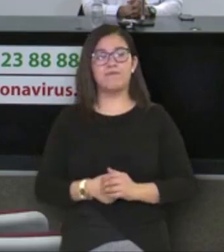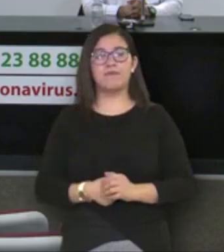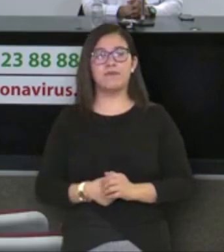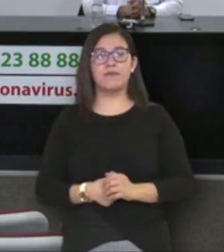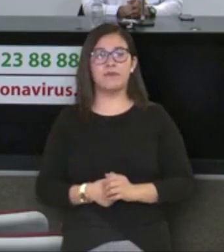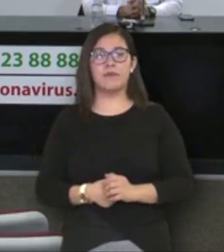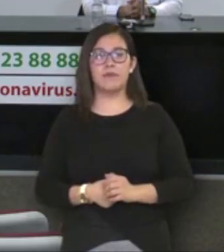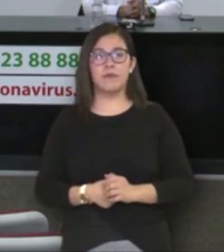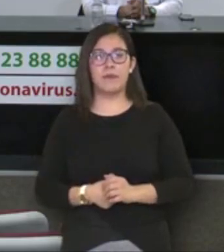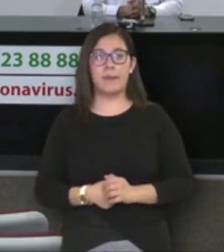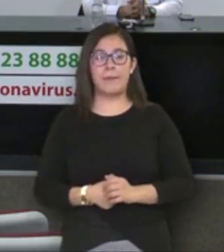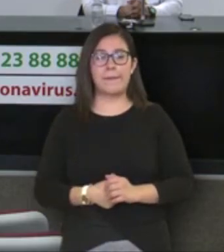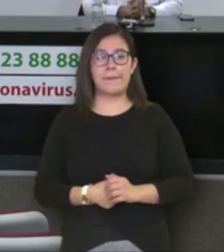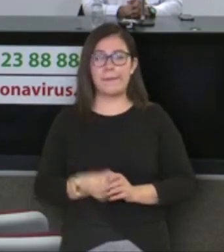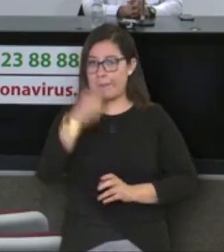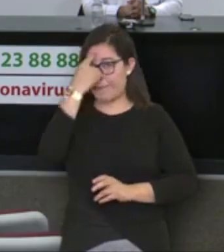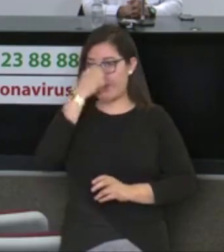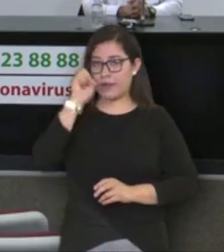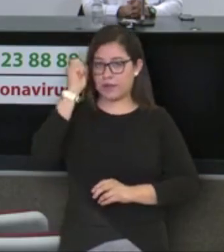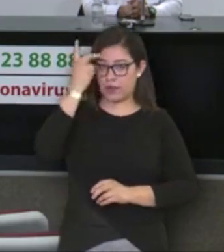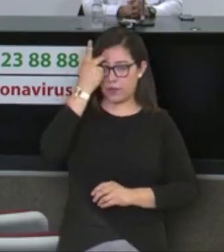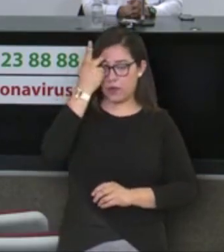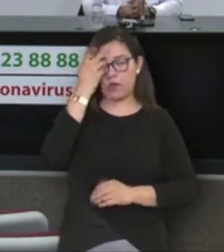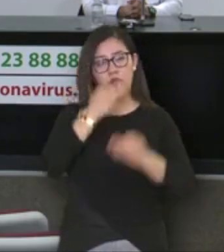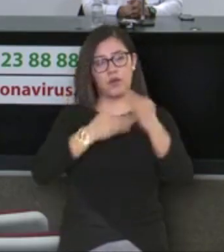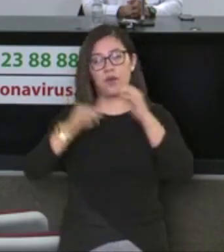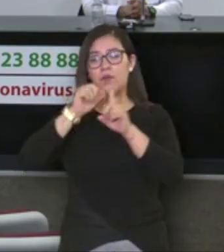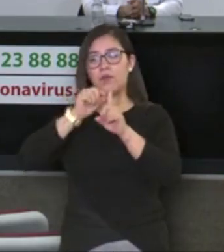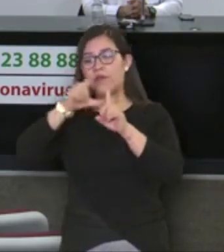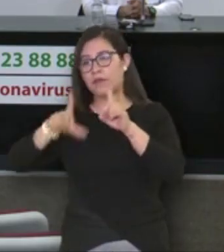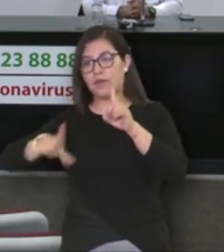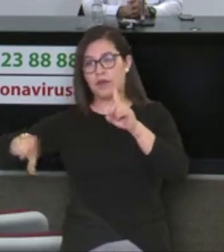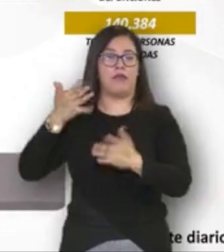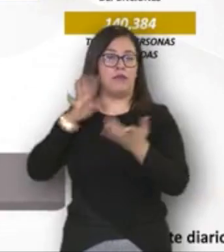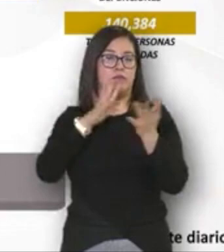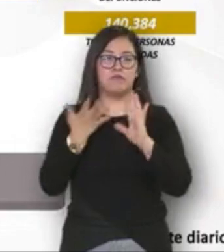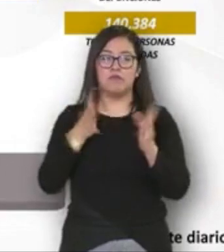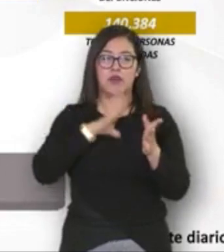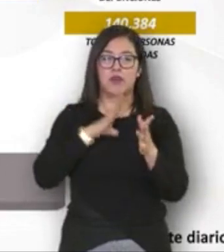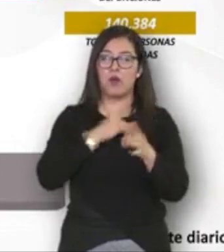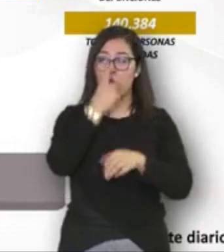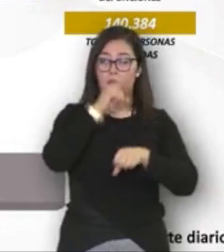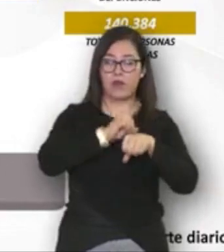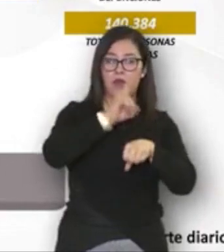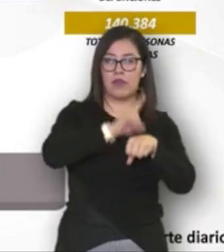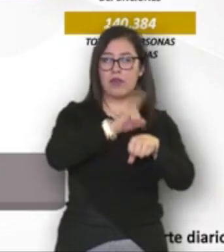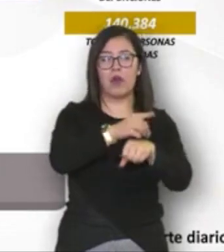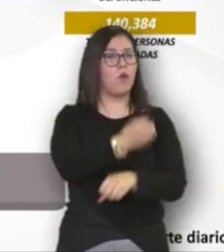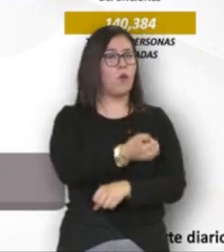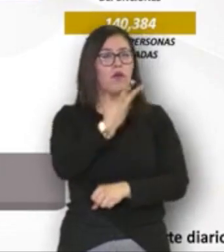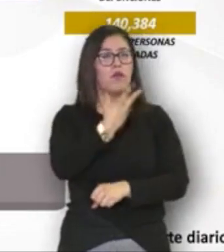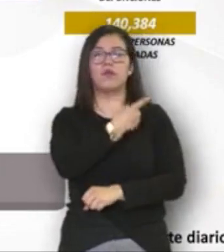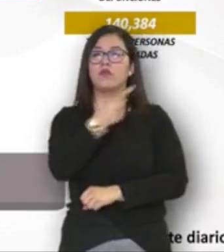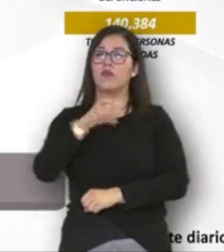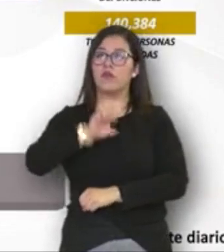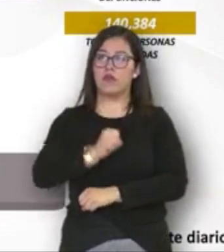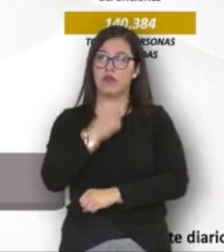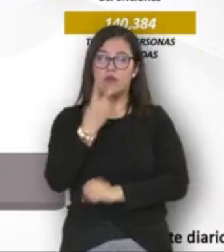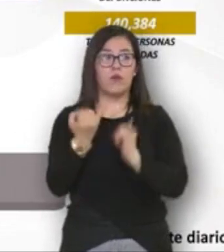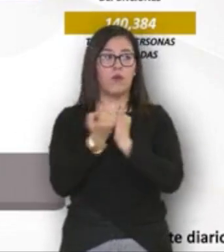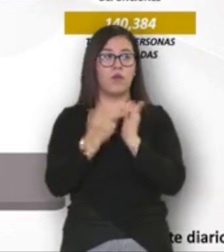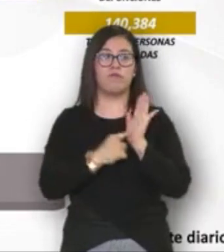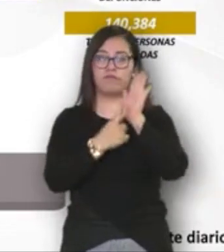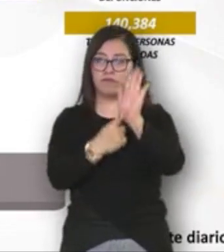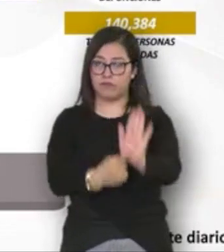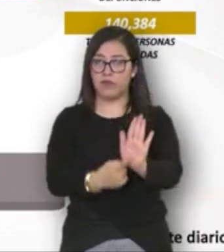El Comité Estatal para la Seguridad en la Salud de San Luis Potosí confirmó 101 casos nuevos de COVID-19, para un total de 59